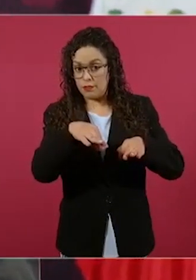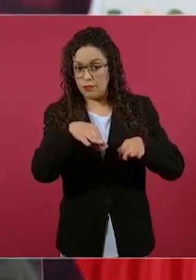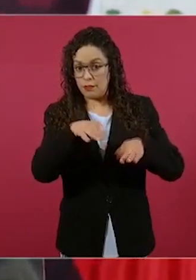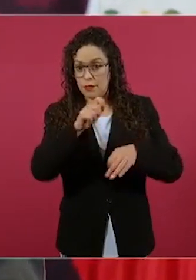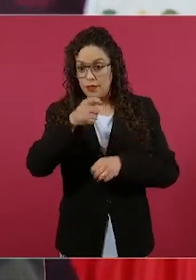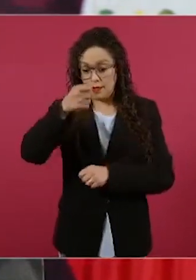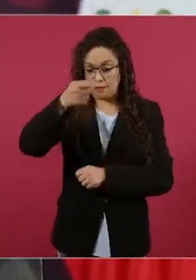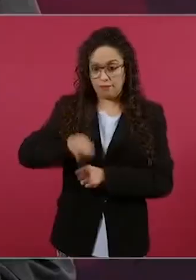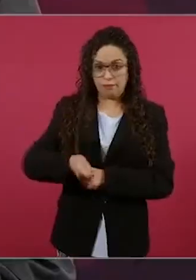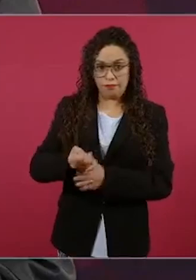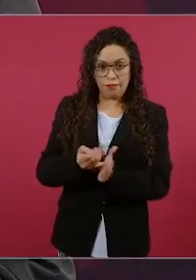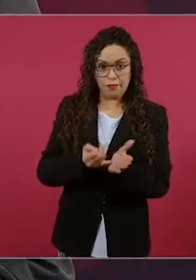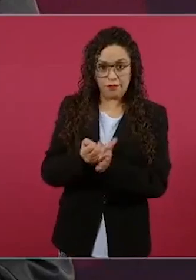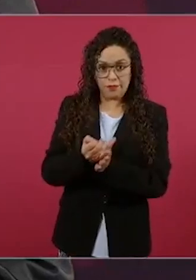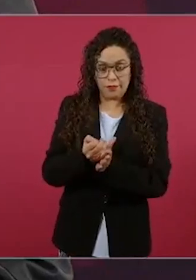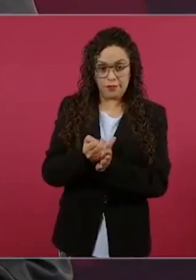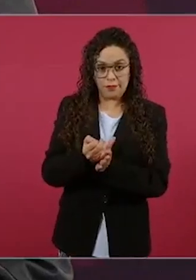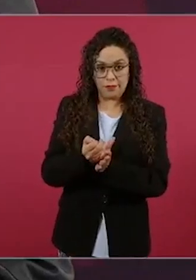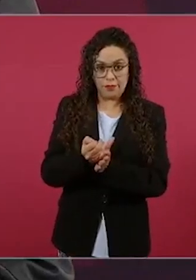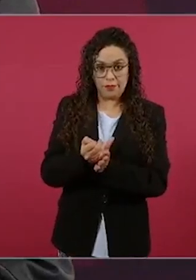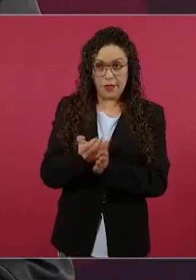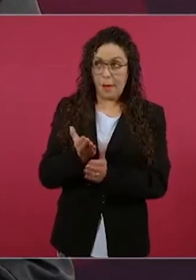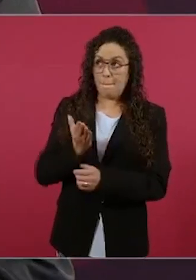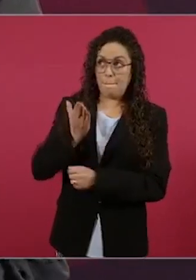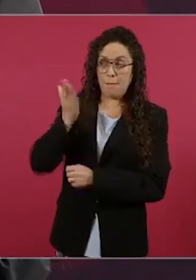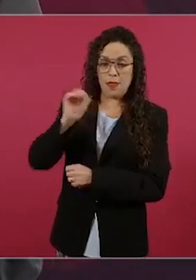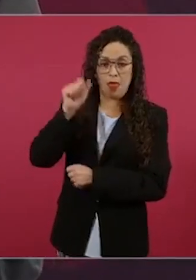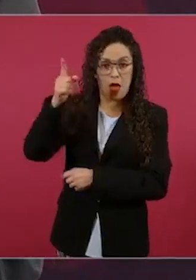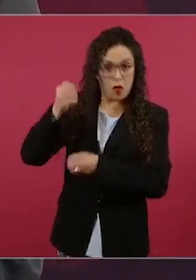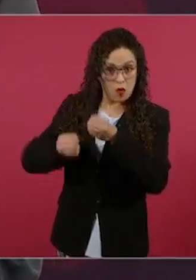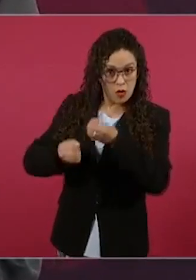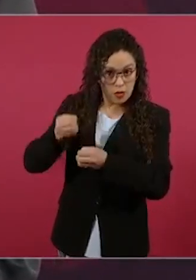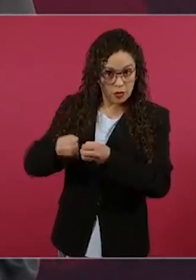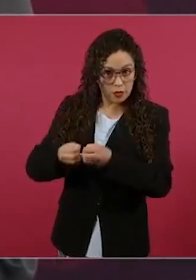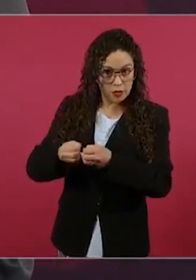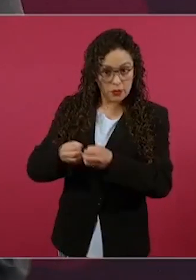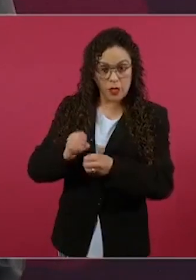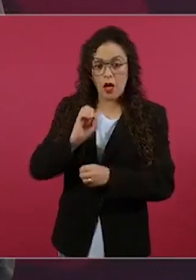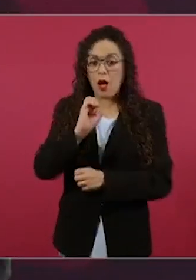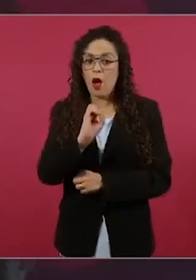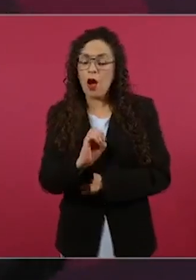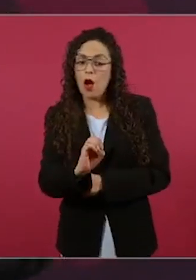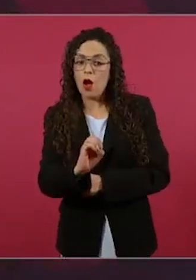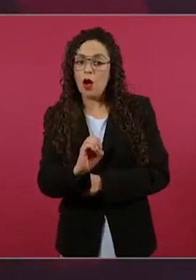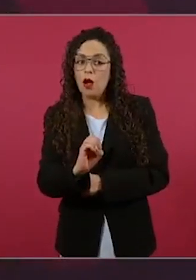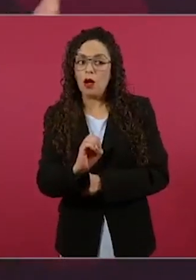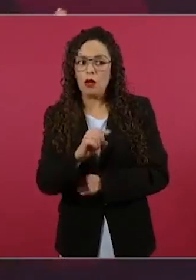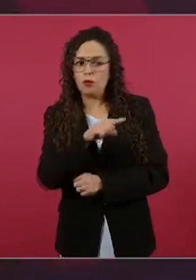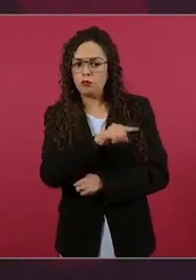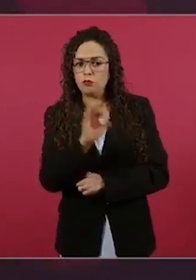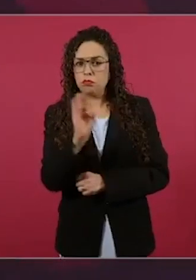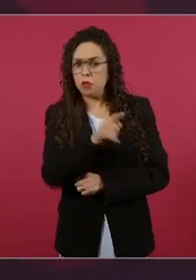sentencia o no sabía,